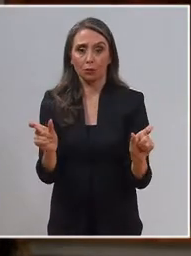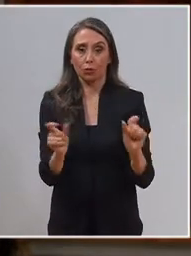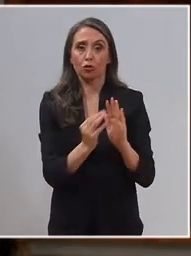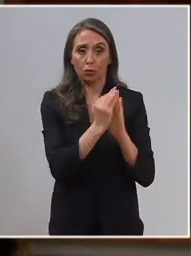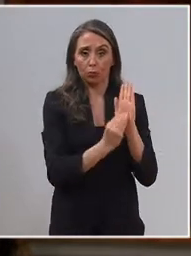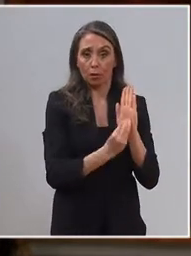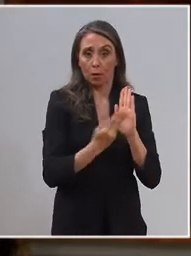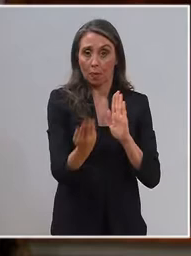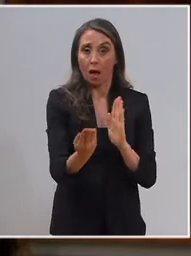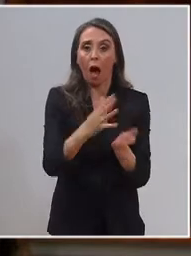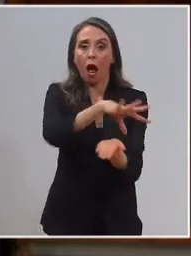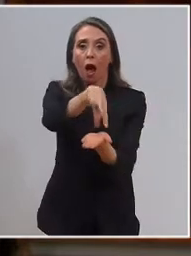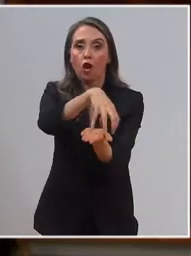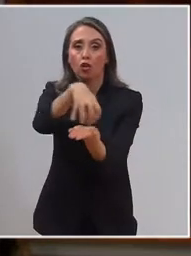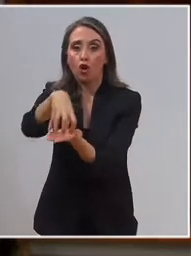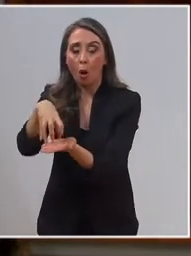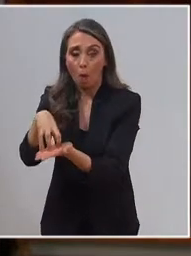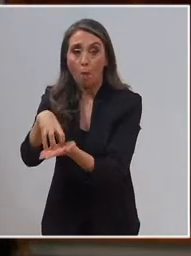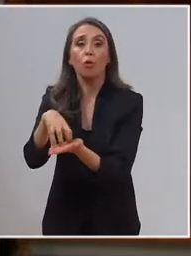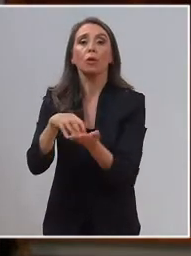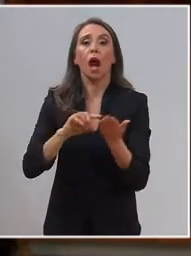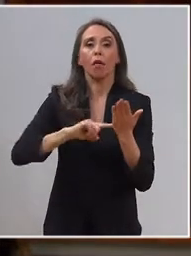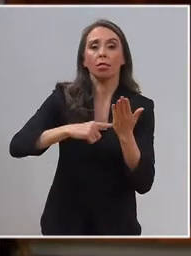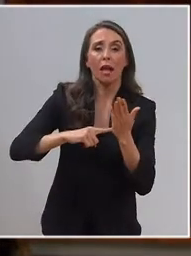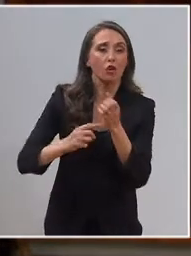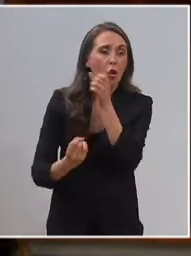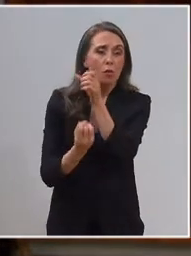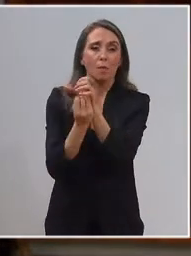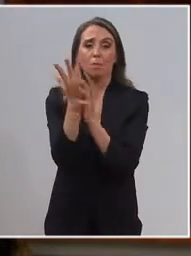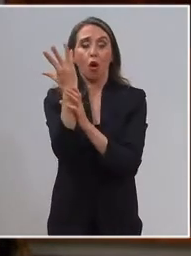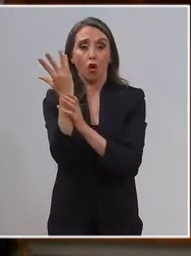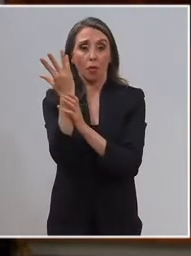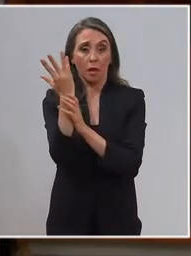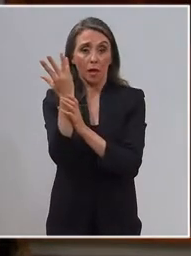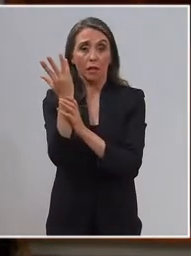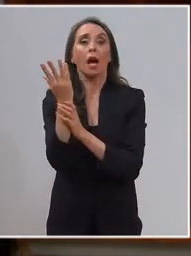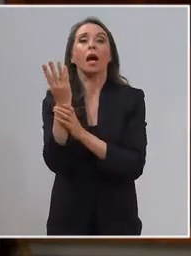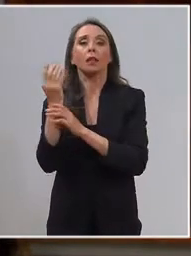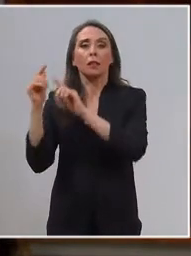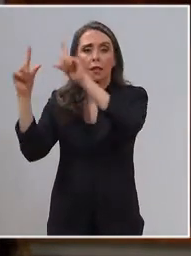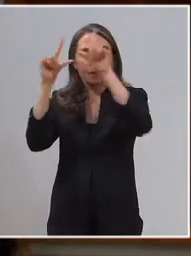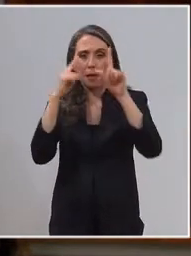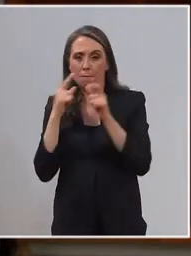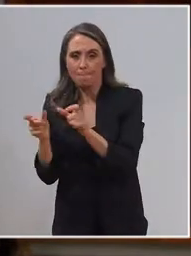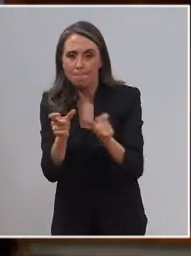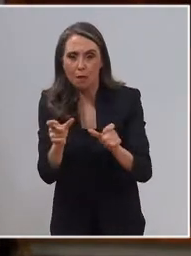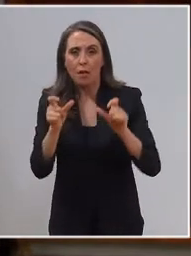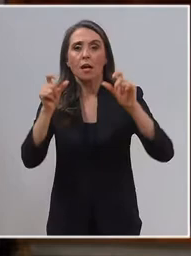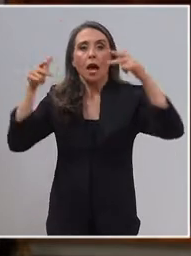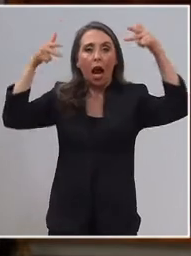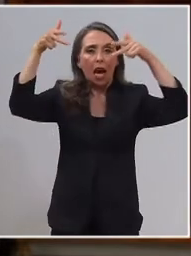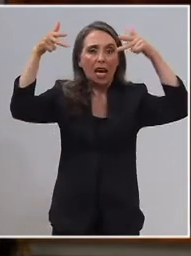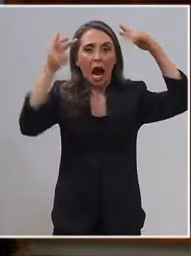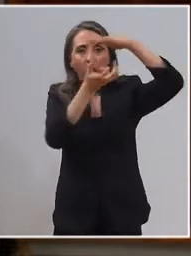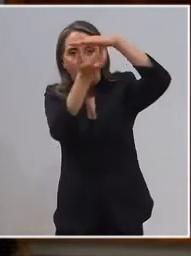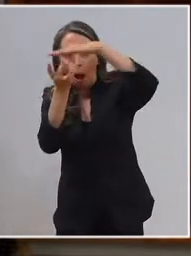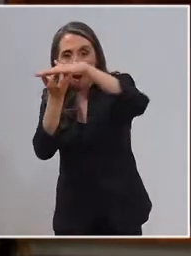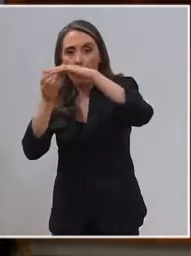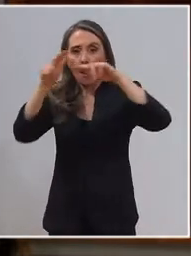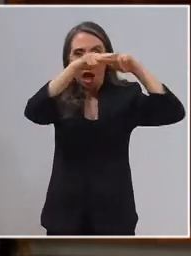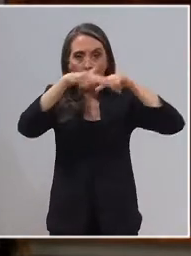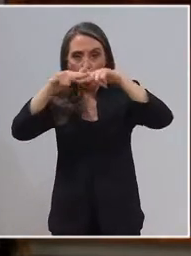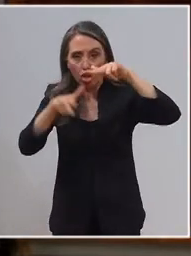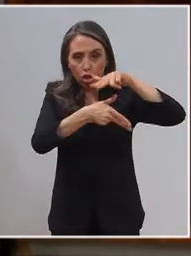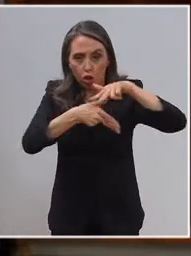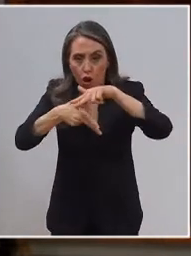a nuestras comunas de sistemas y tecnologías de punta en materia de televigilancia, cámaras, drones, pórticos de control de